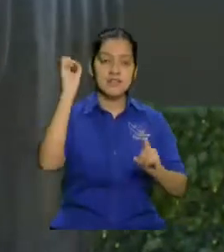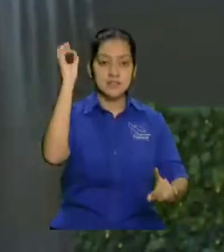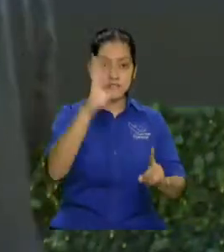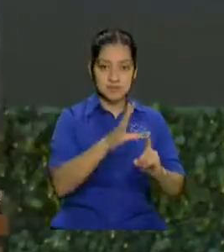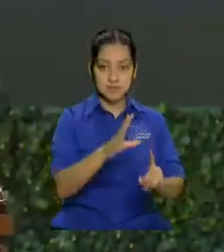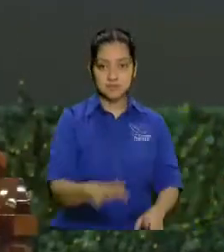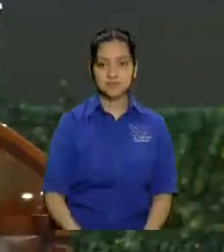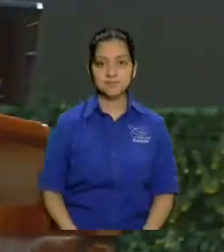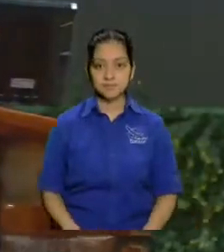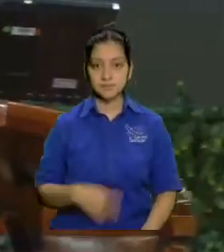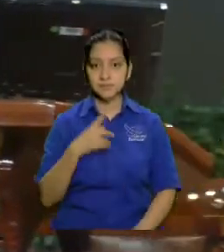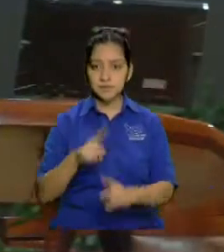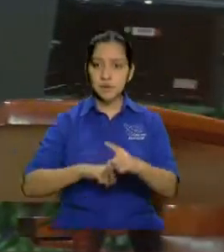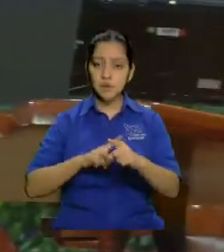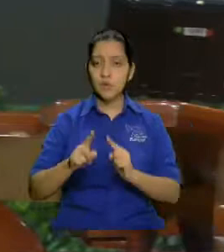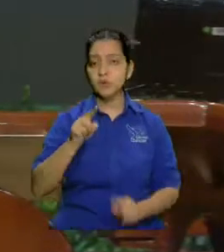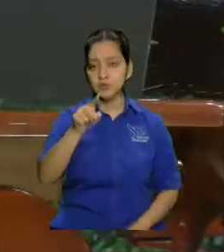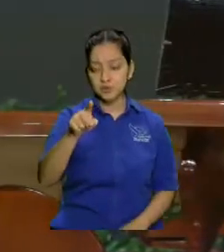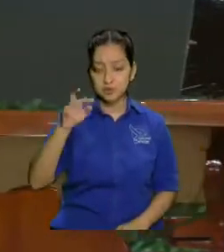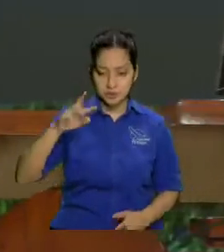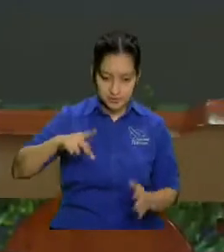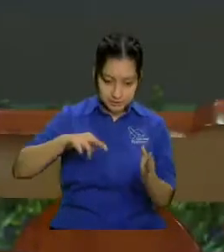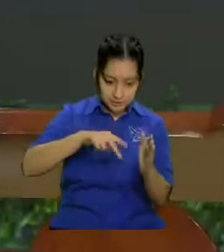ti te deberían de recibir pero